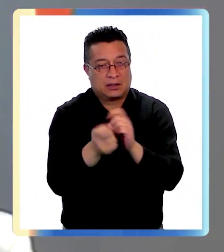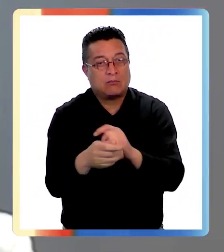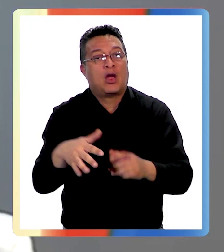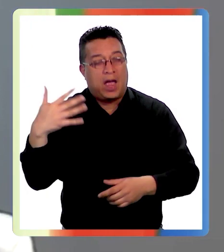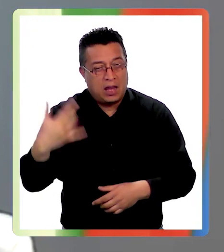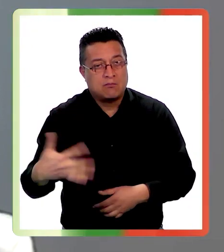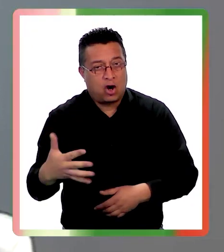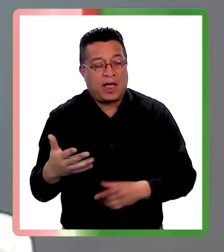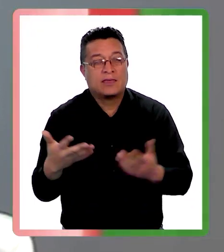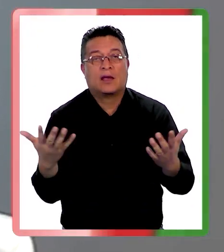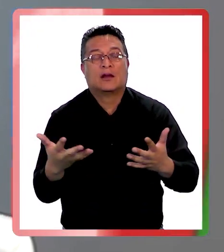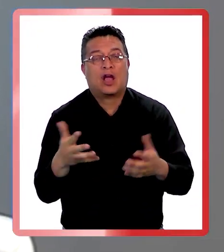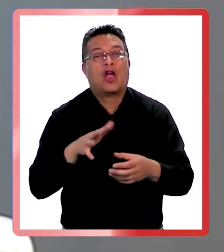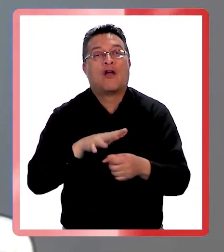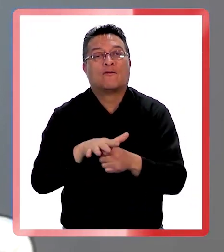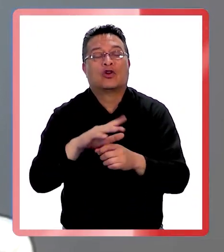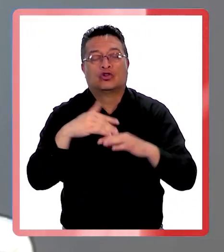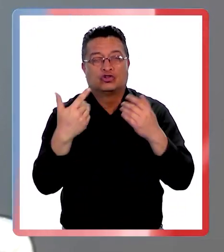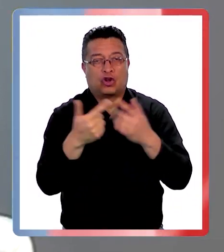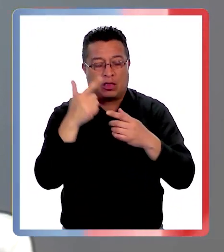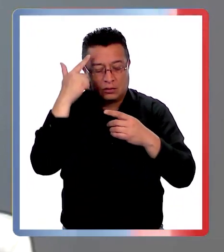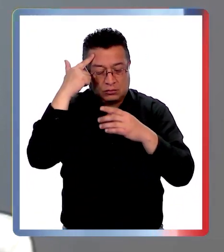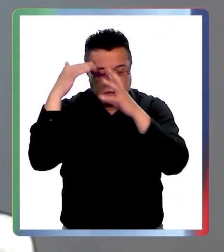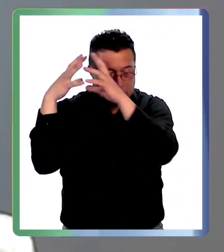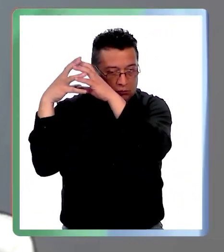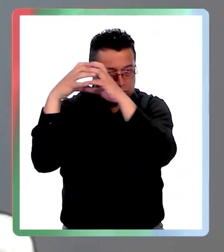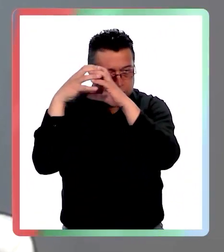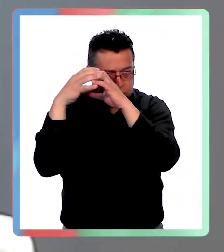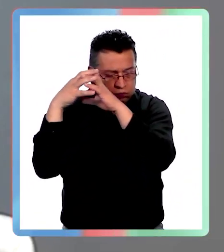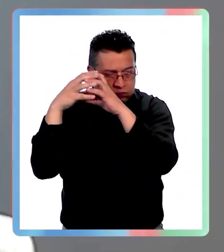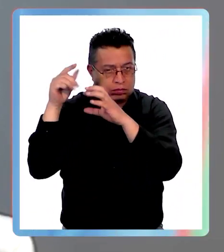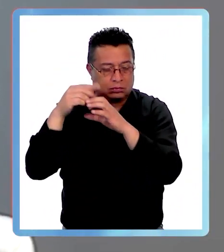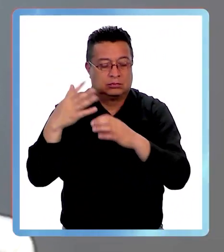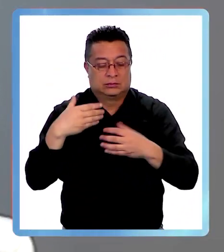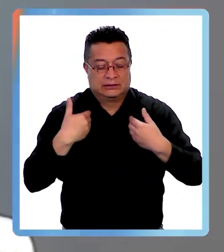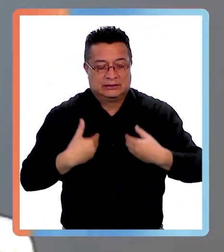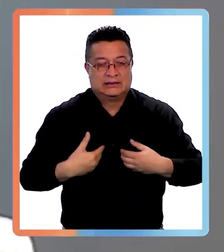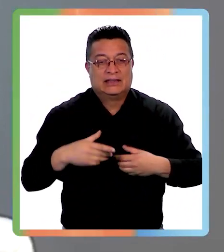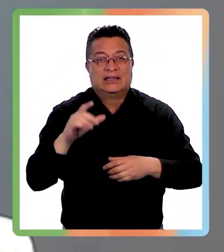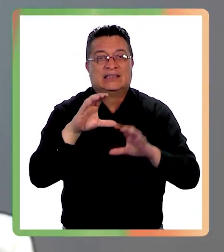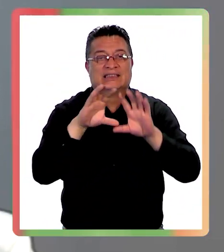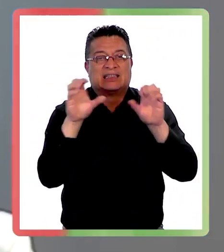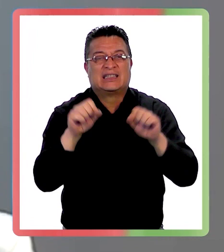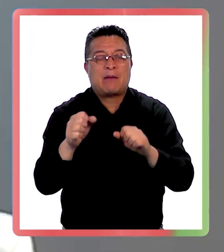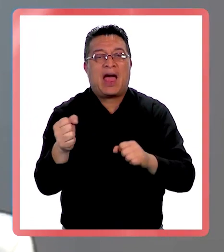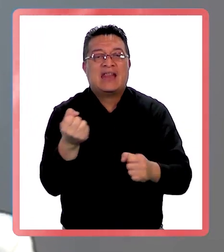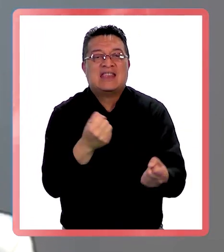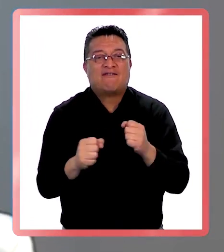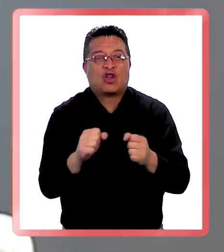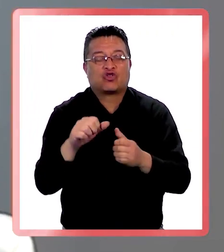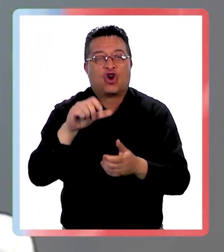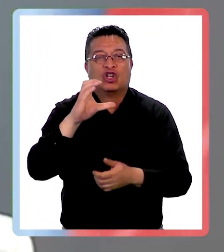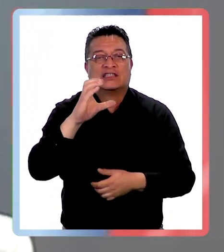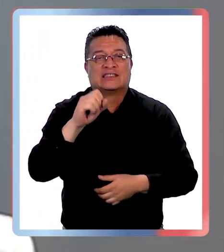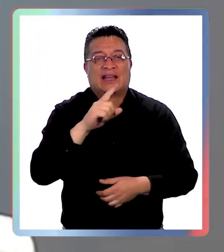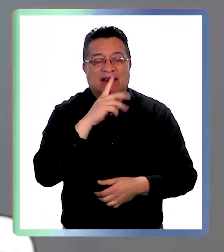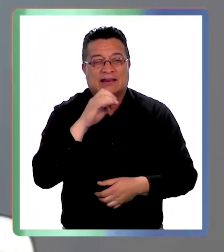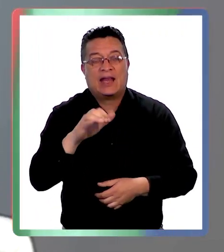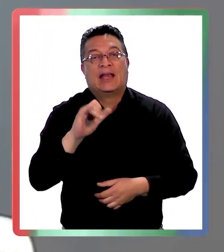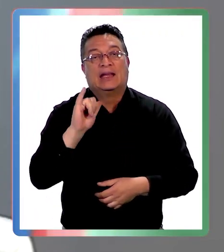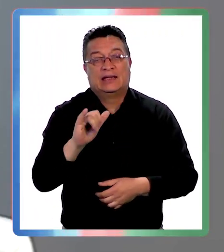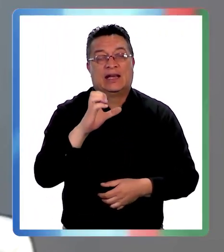en todos los neurotransmisores del sistema nervioso central y también en el sistema endocrinológico.